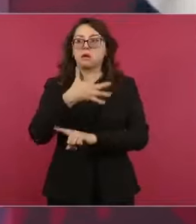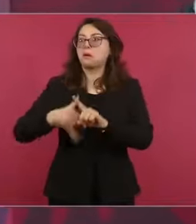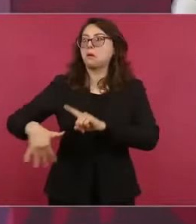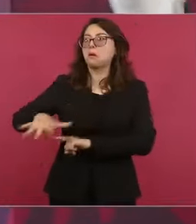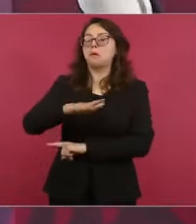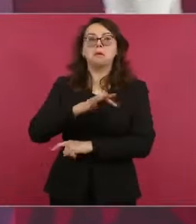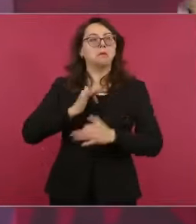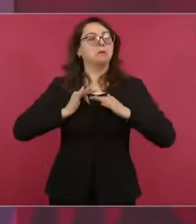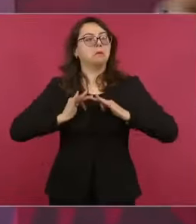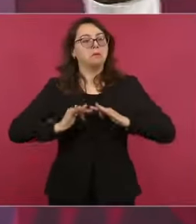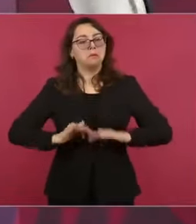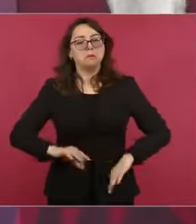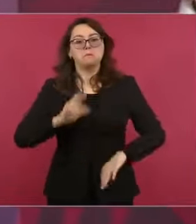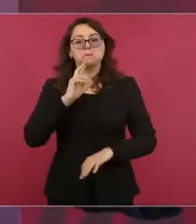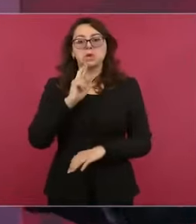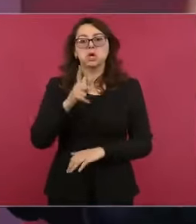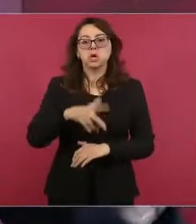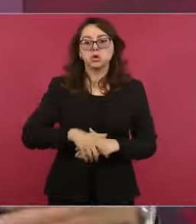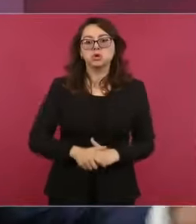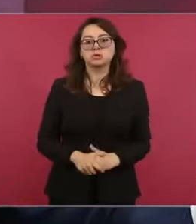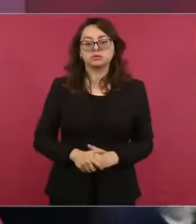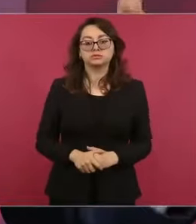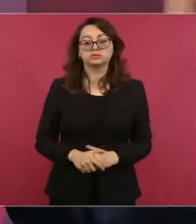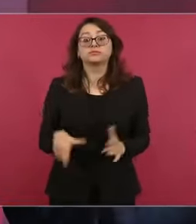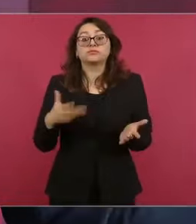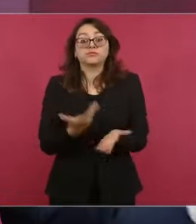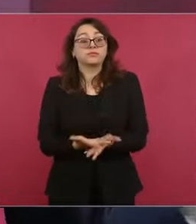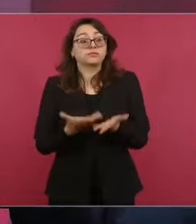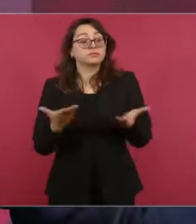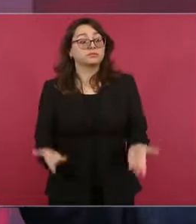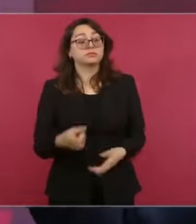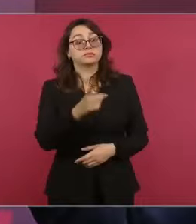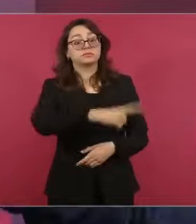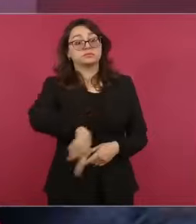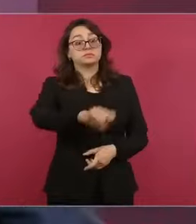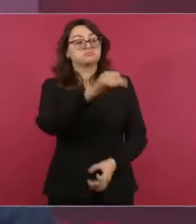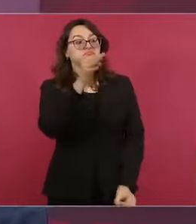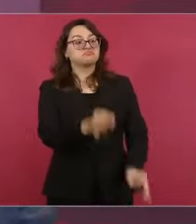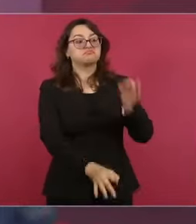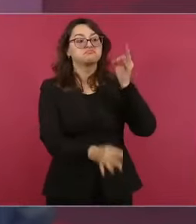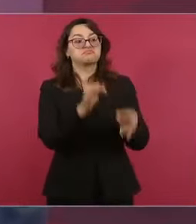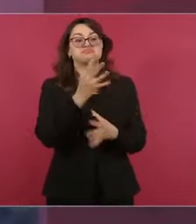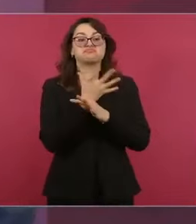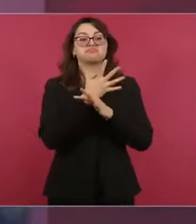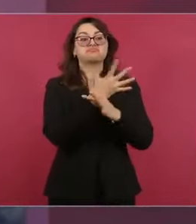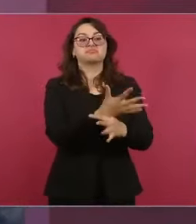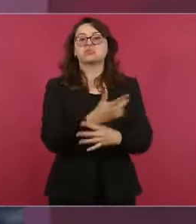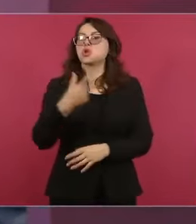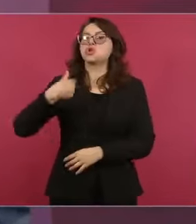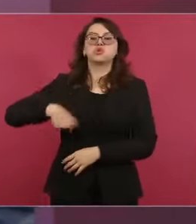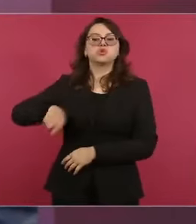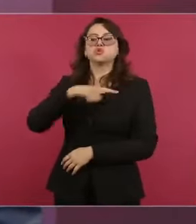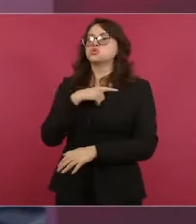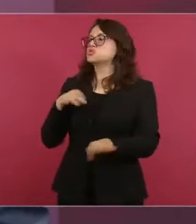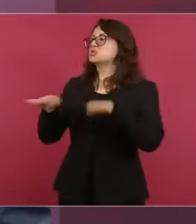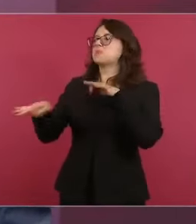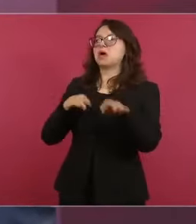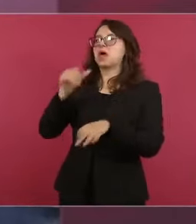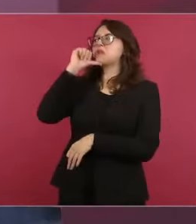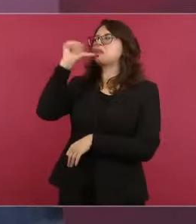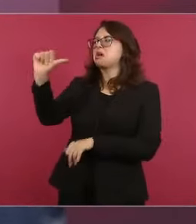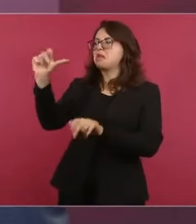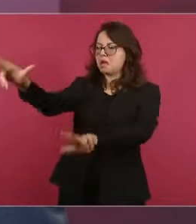no vamos a trabajar, va a haber huelga, no crean ustedes que